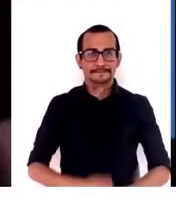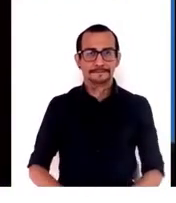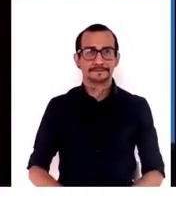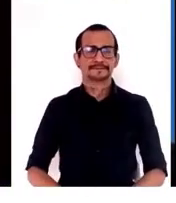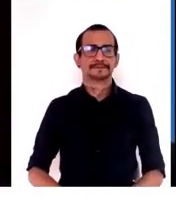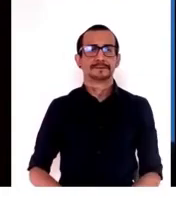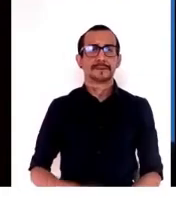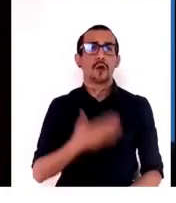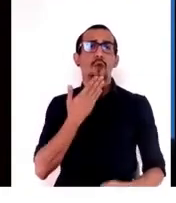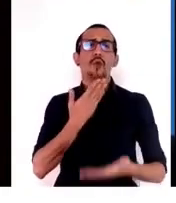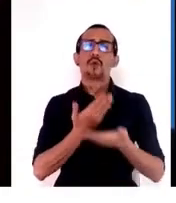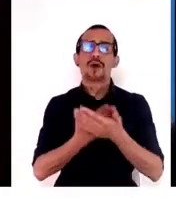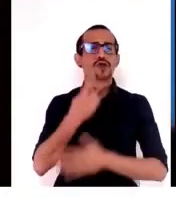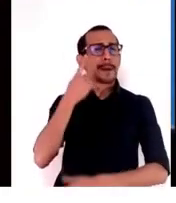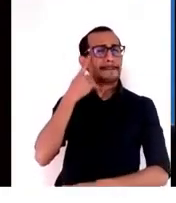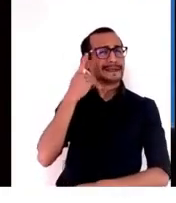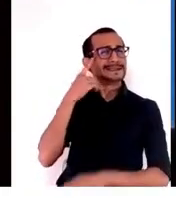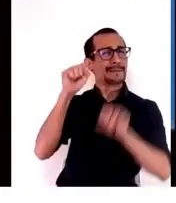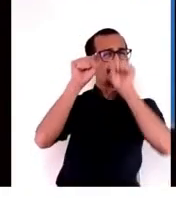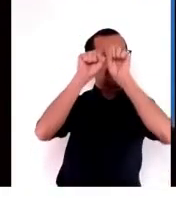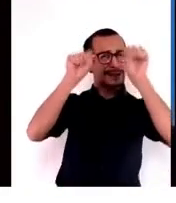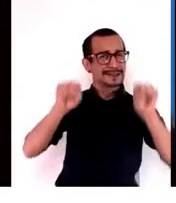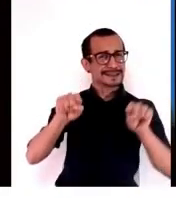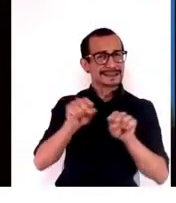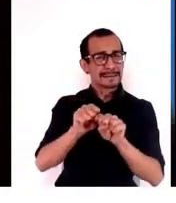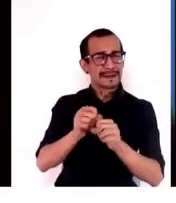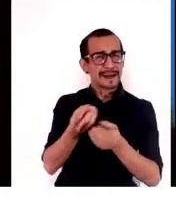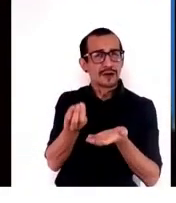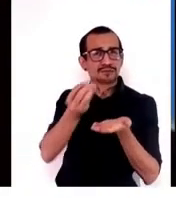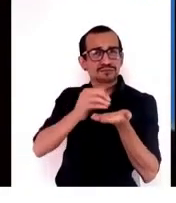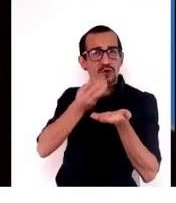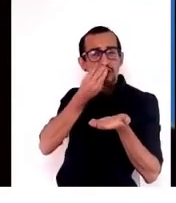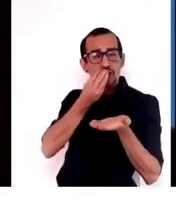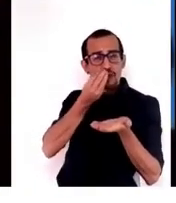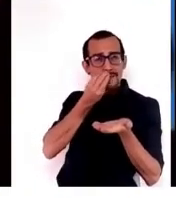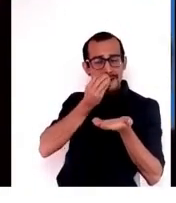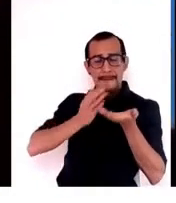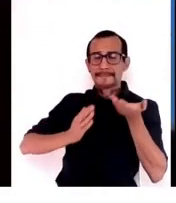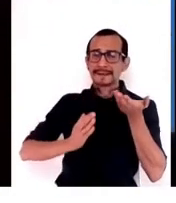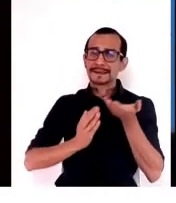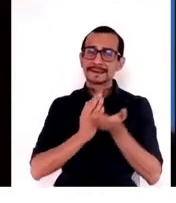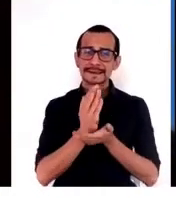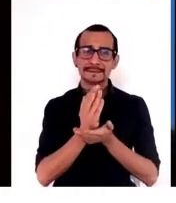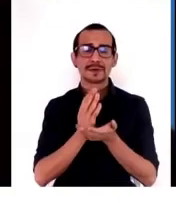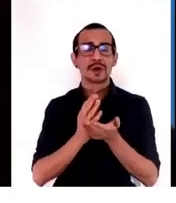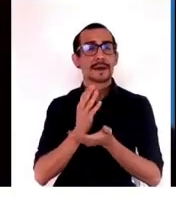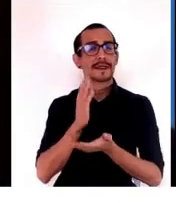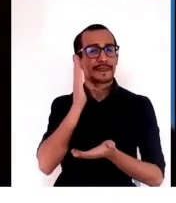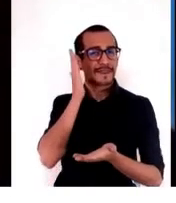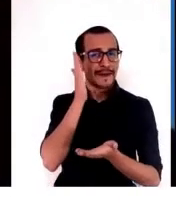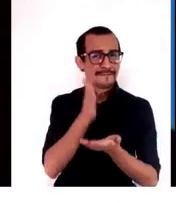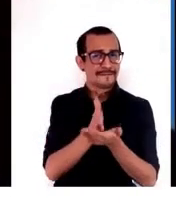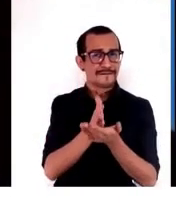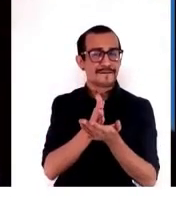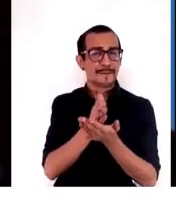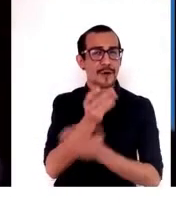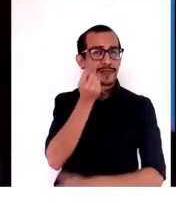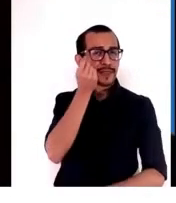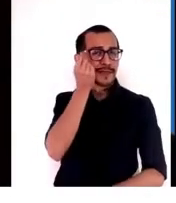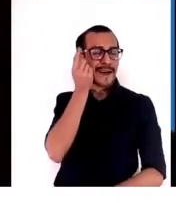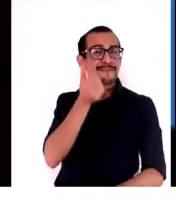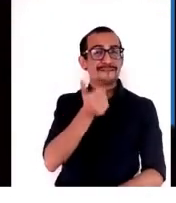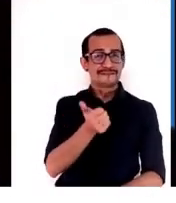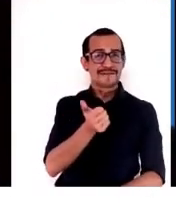pensamos en los sistemas alimentarios, al principio debemos entender muy bien